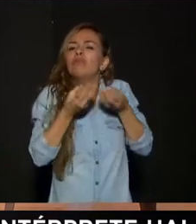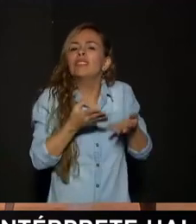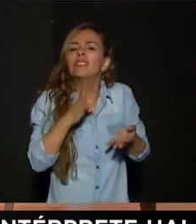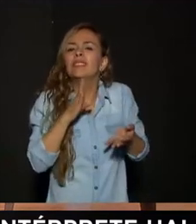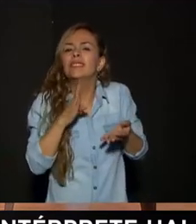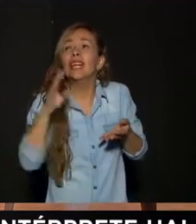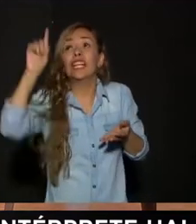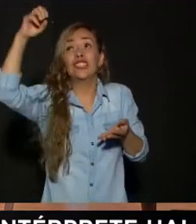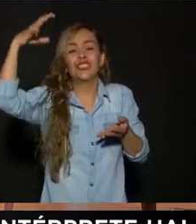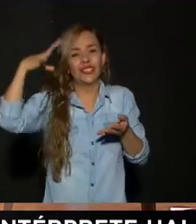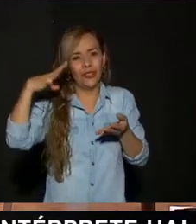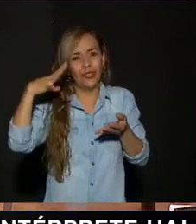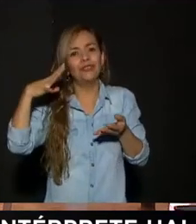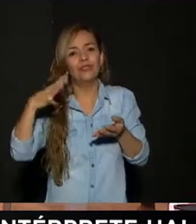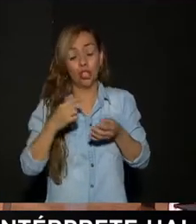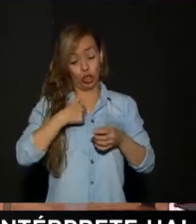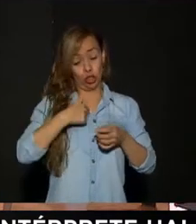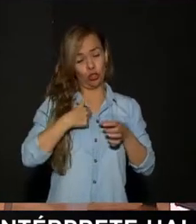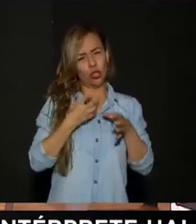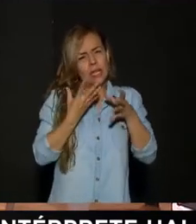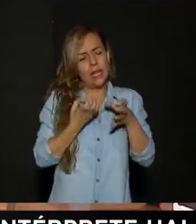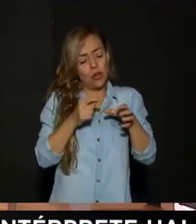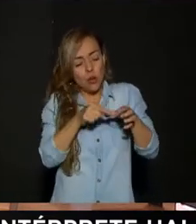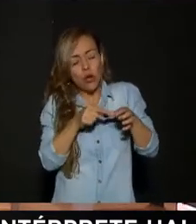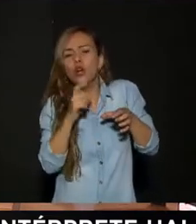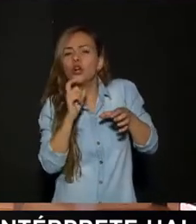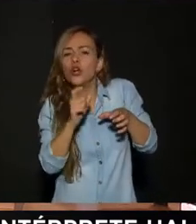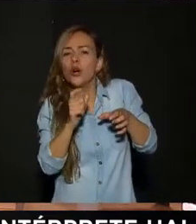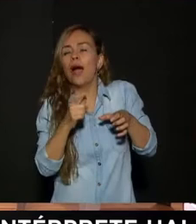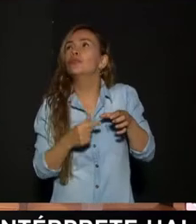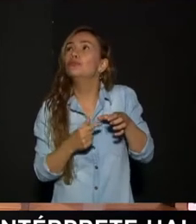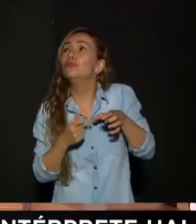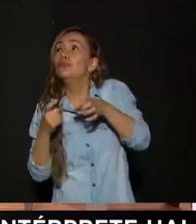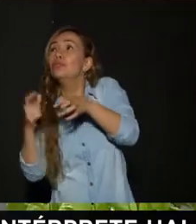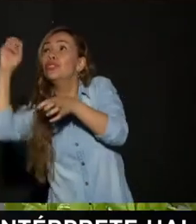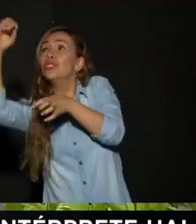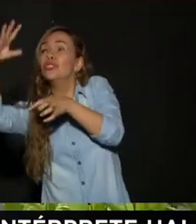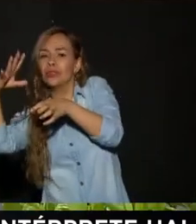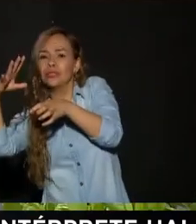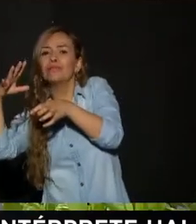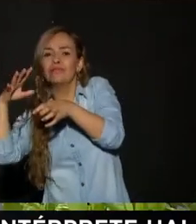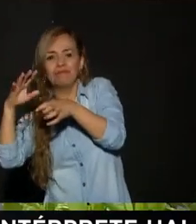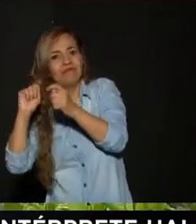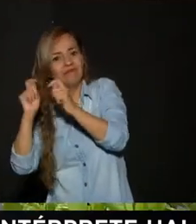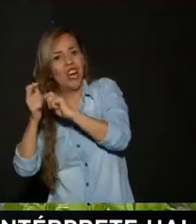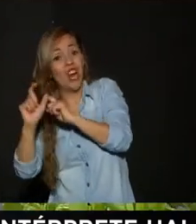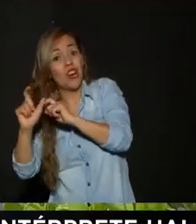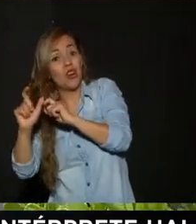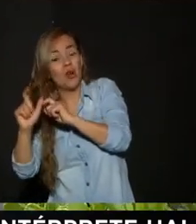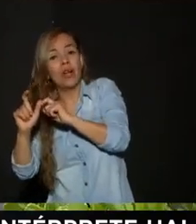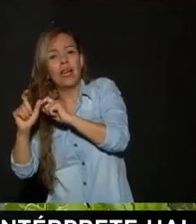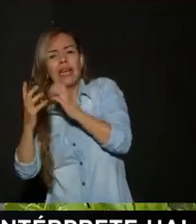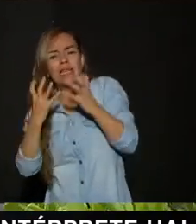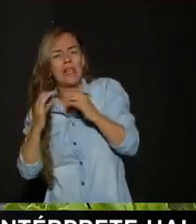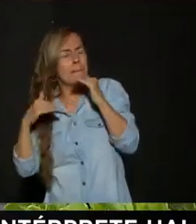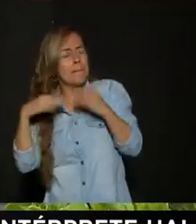Si yo la quiero Más rojita La puedo sacar Al sol Y ella va cogiendo Entonces otro tipo De color O si yo la quiero Más verde La puedo tener